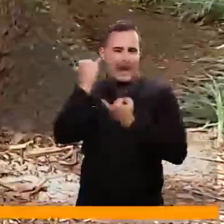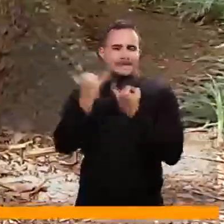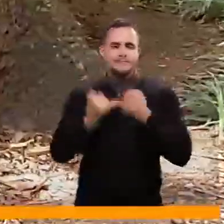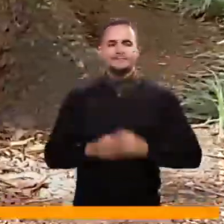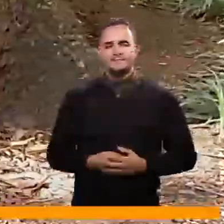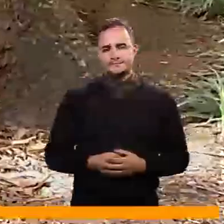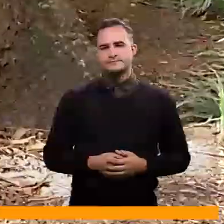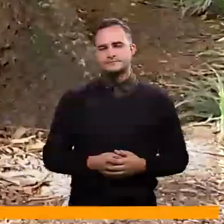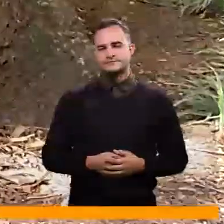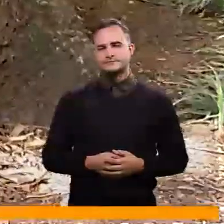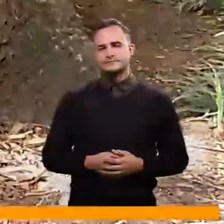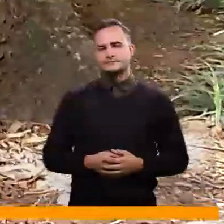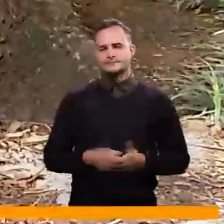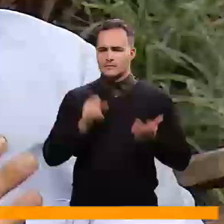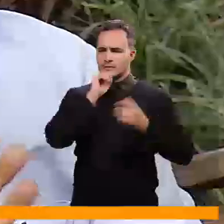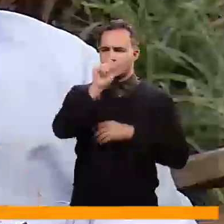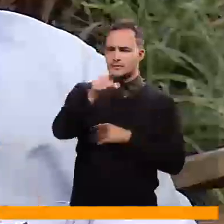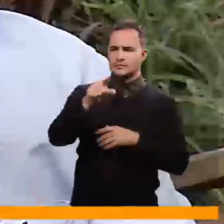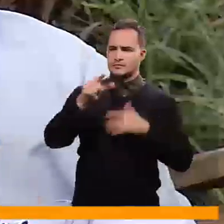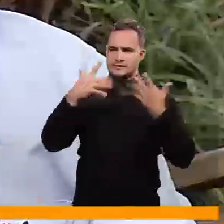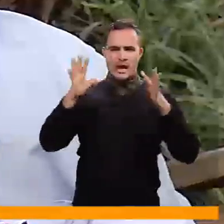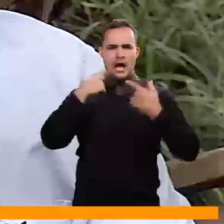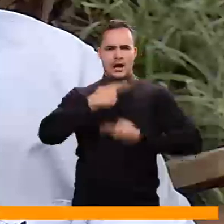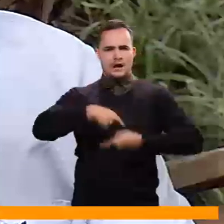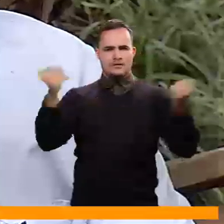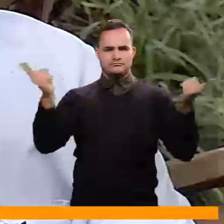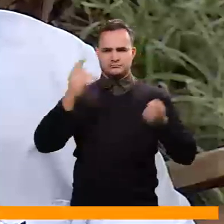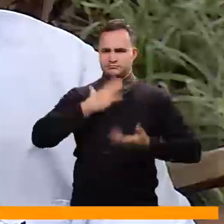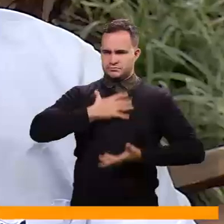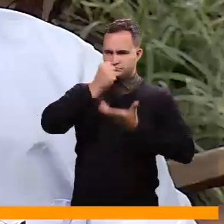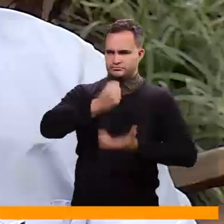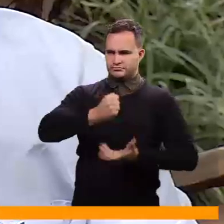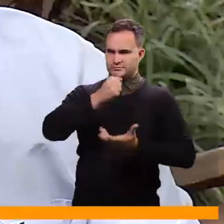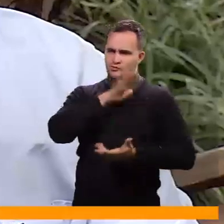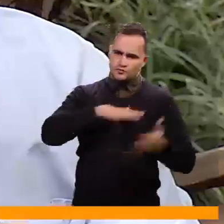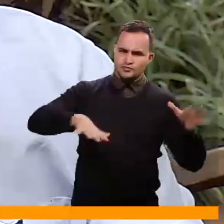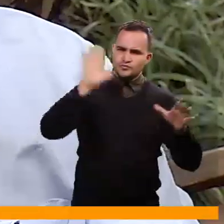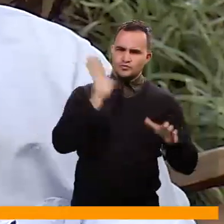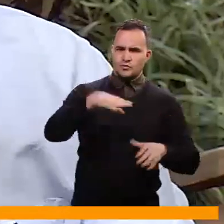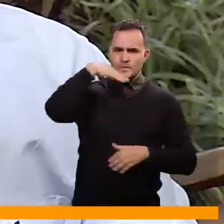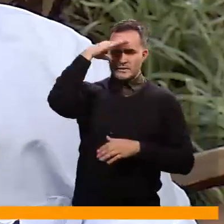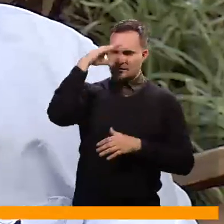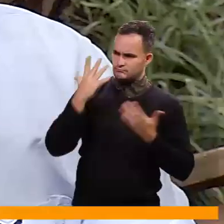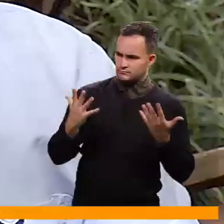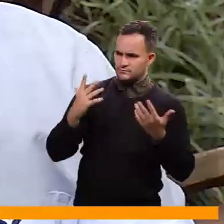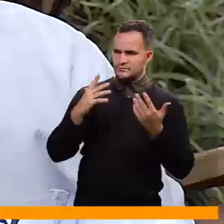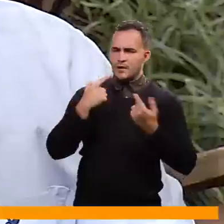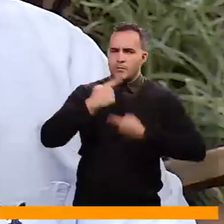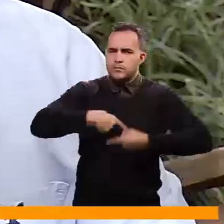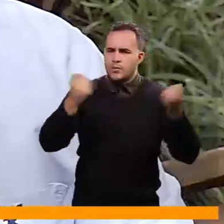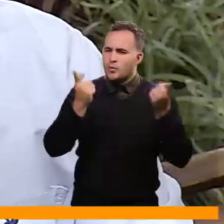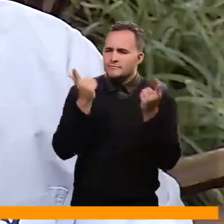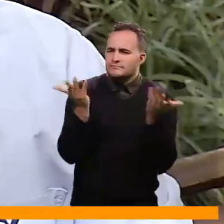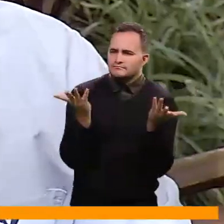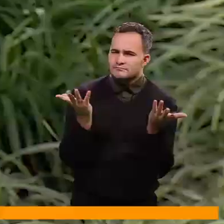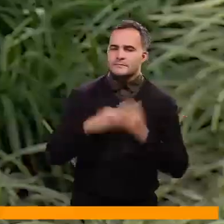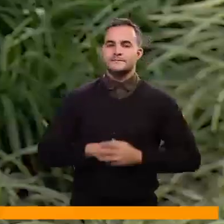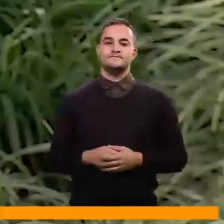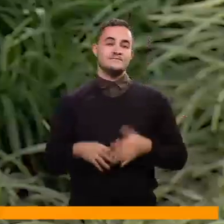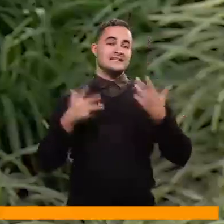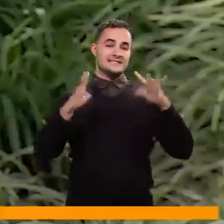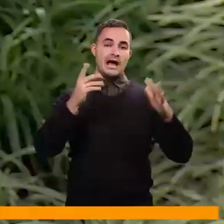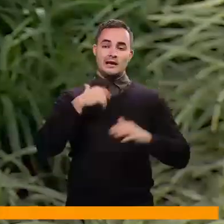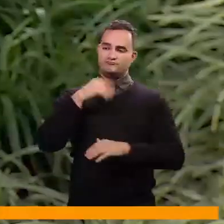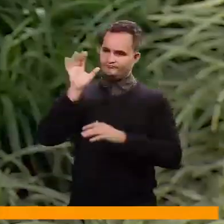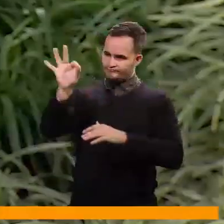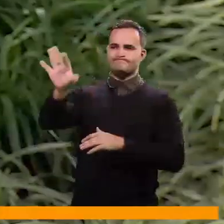vida cotidiana. ¿Cómo se da su declaratoria como patrimonio y qué le significa al individuo arbóreo esa declaratoria? Por